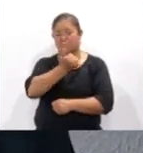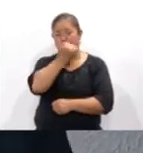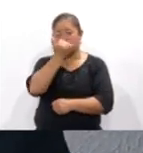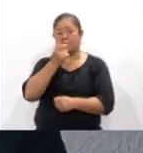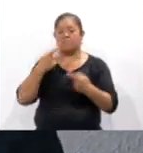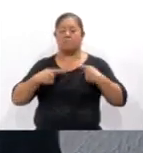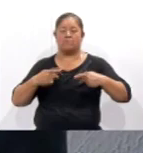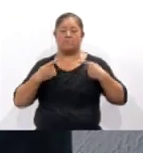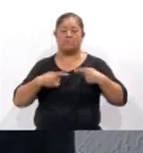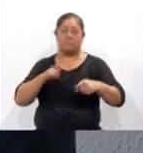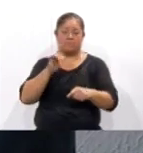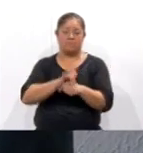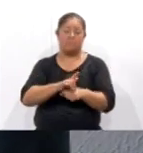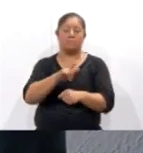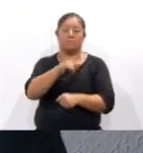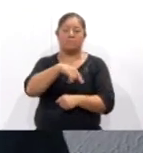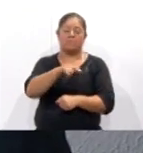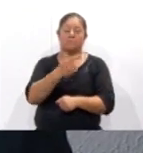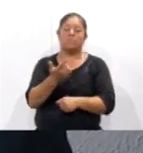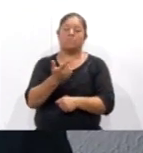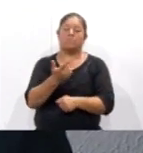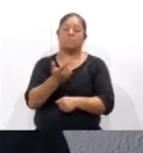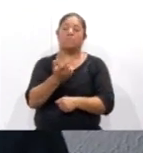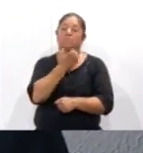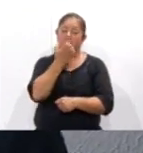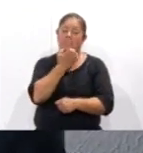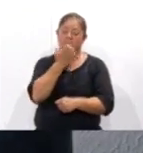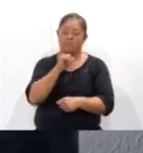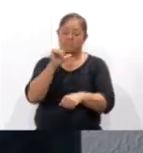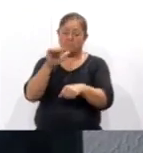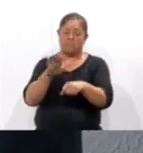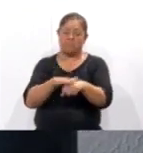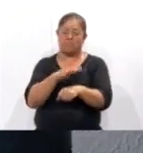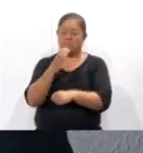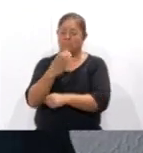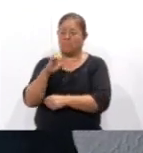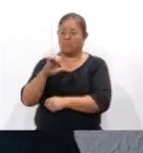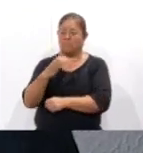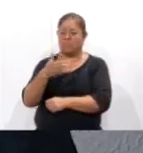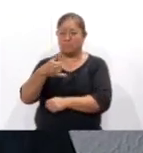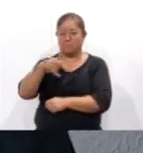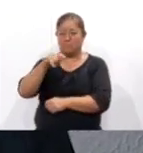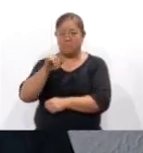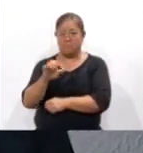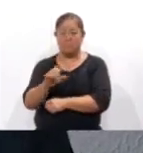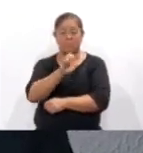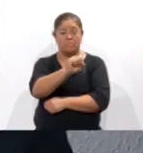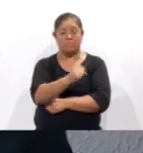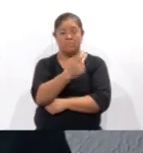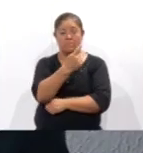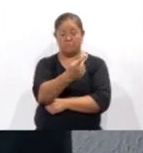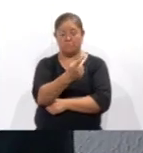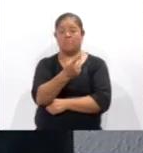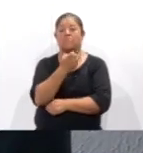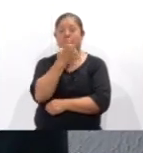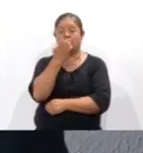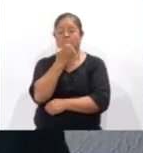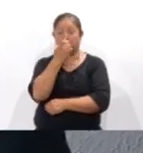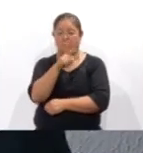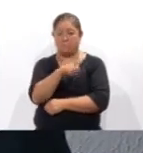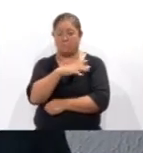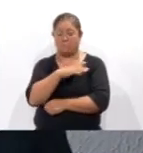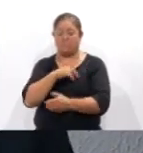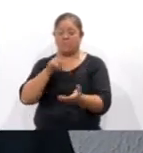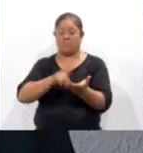personal académico y administrativo de CECITE, de los 61 planteles que ellos tienen, incluyendo el